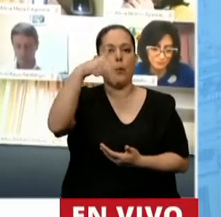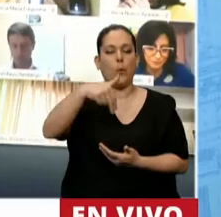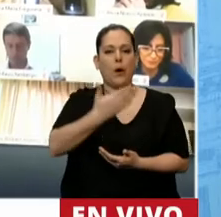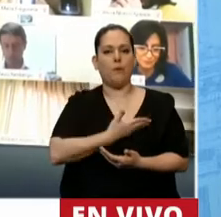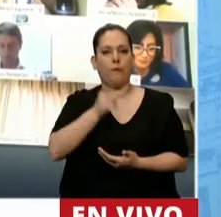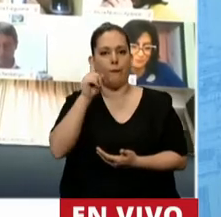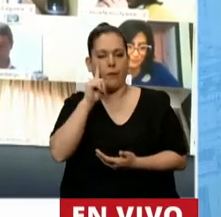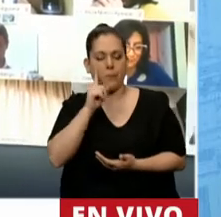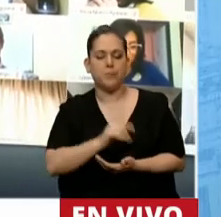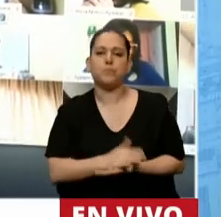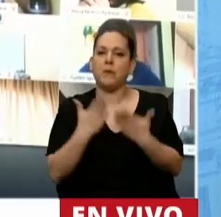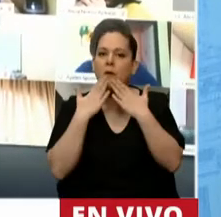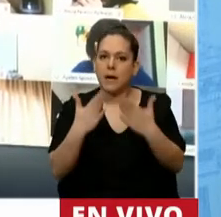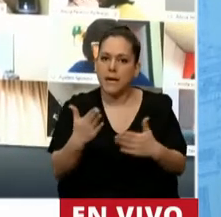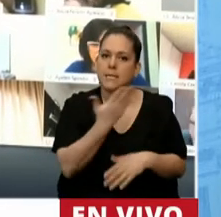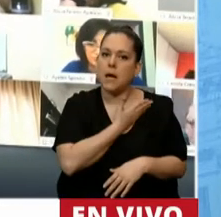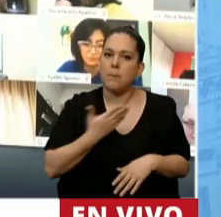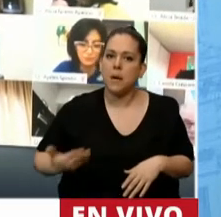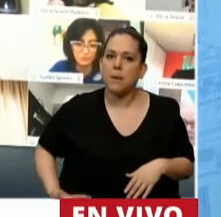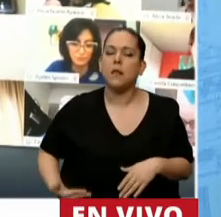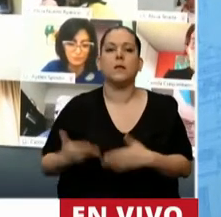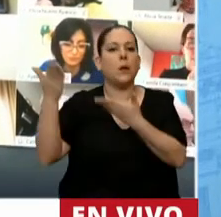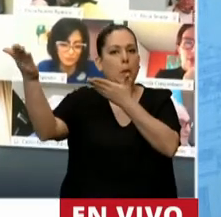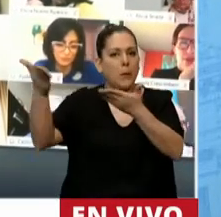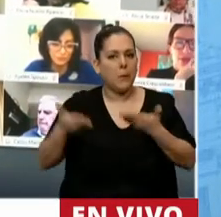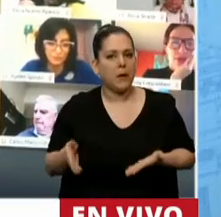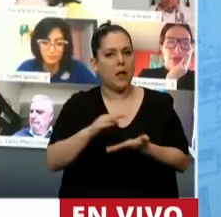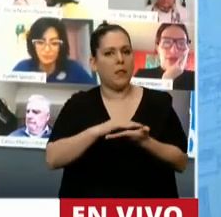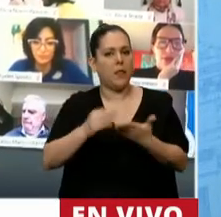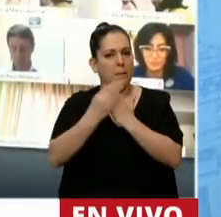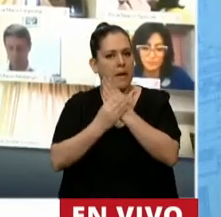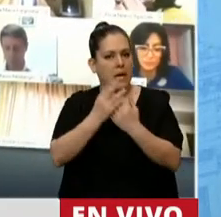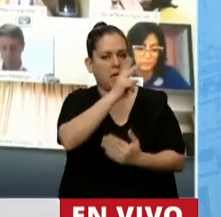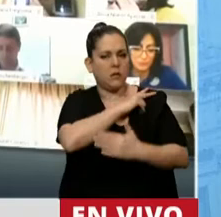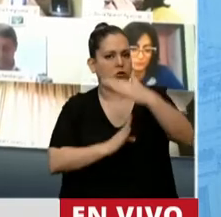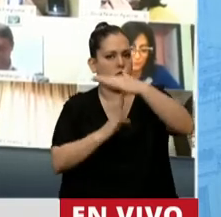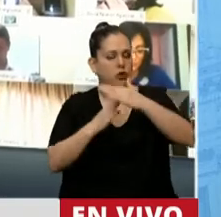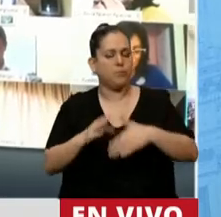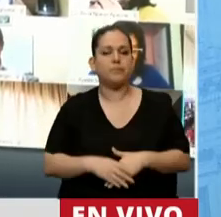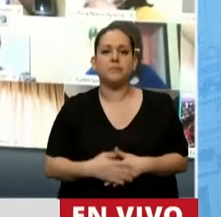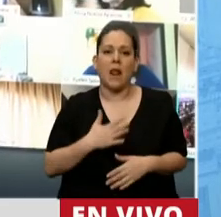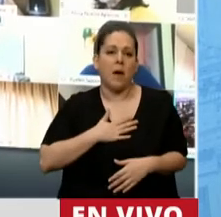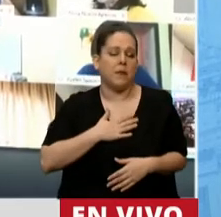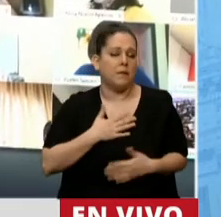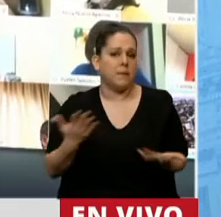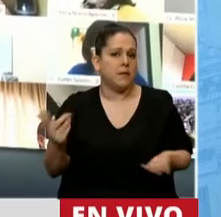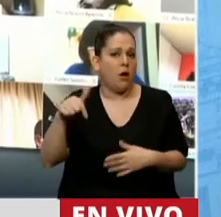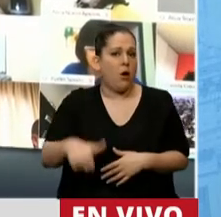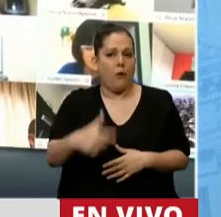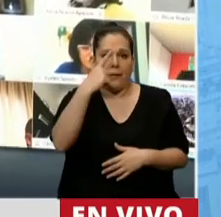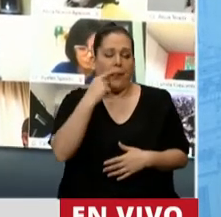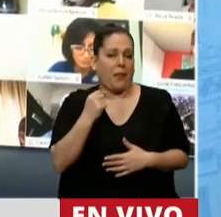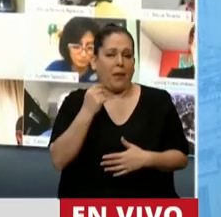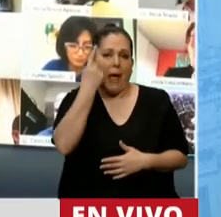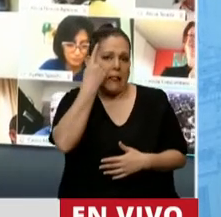Gracias, señor Presidente. Bienvenido, Ministro. Lamentablemente hoy es un día muy triste y preocupante para